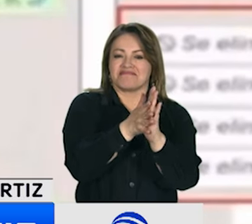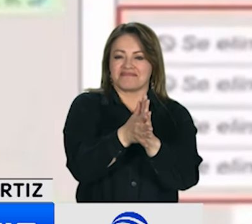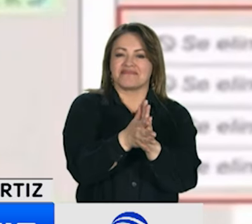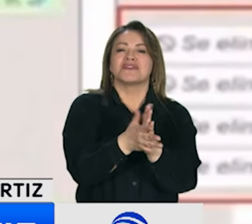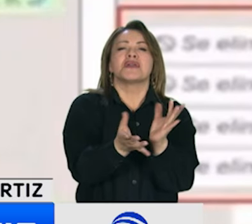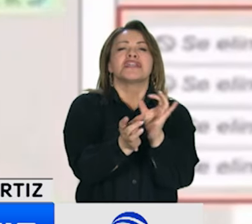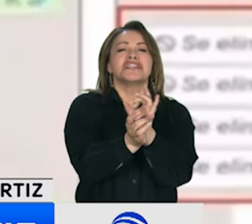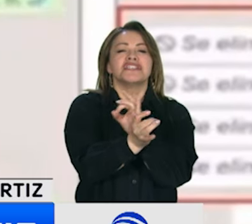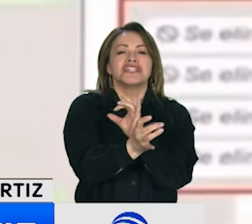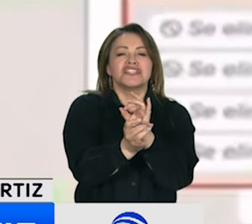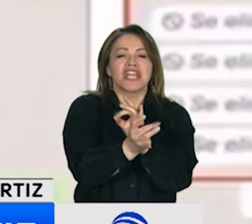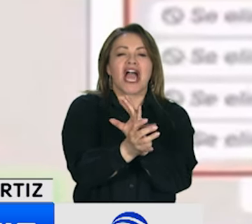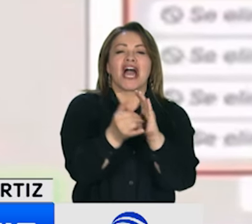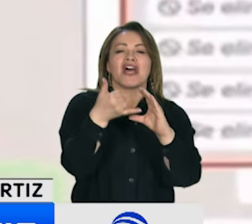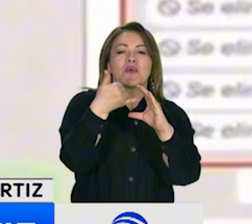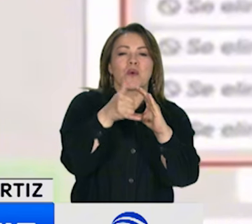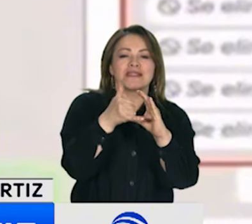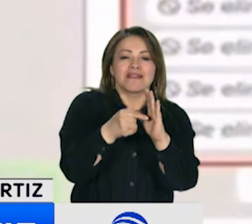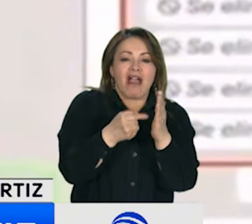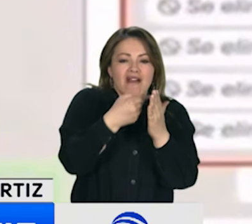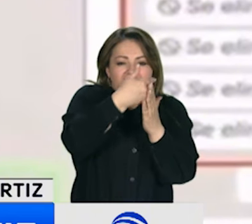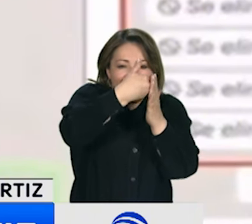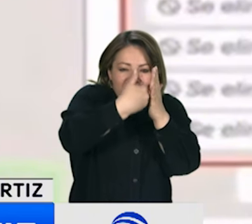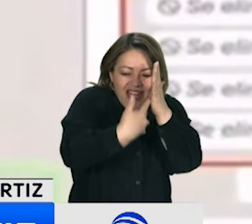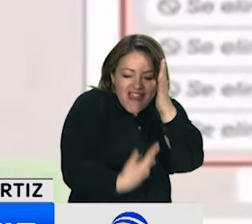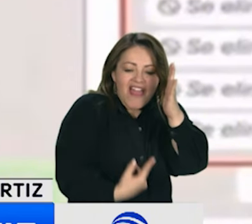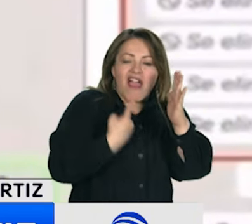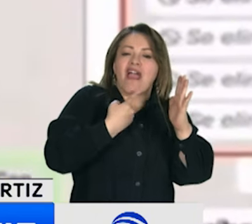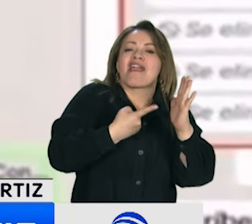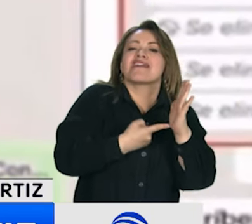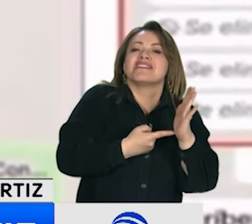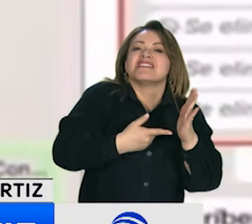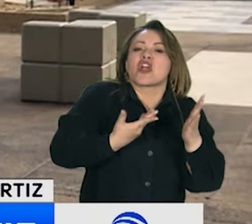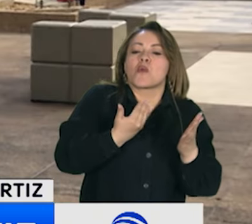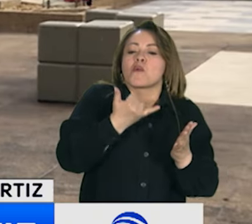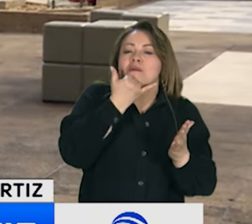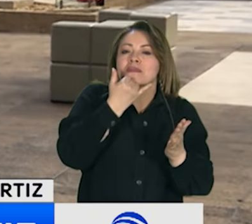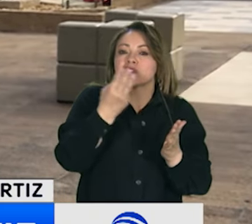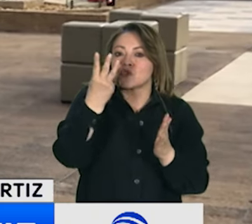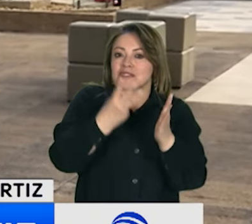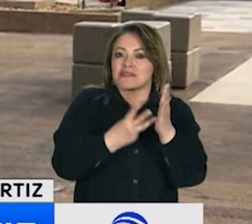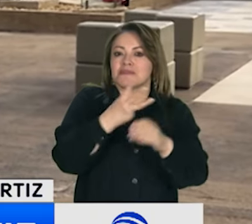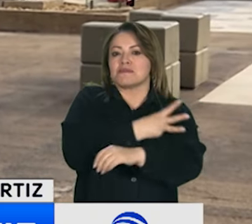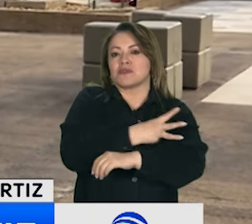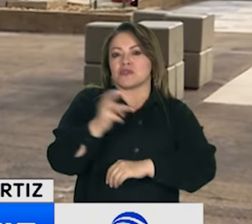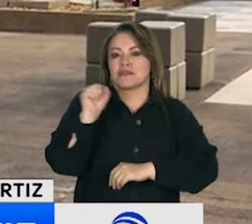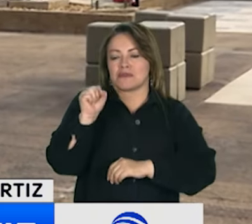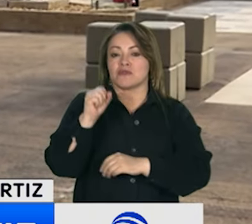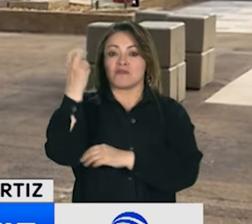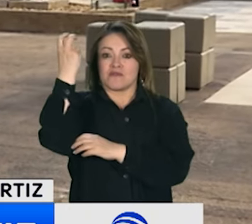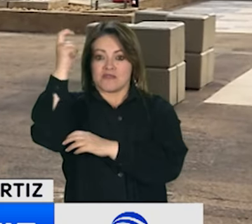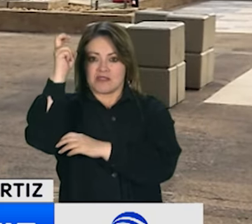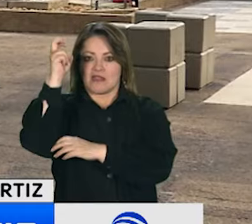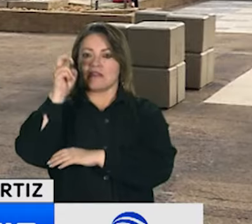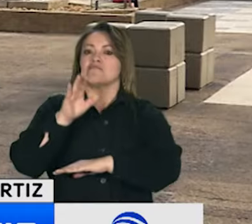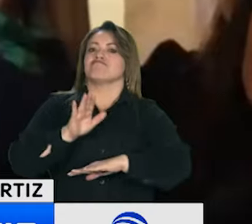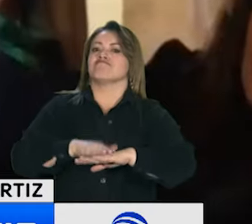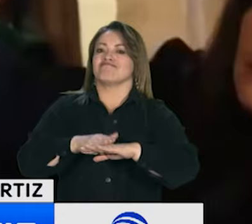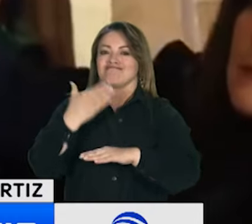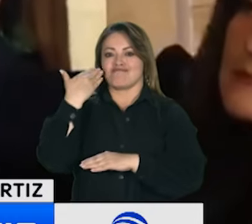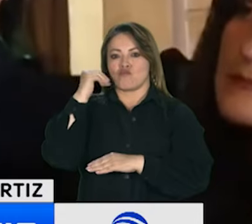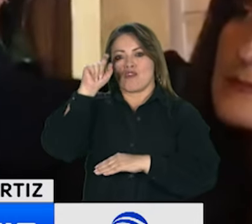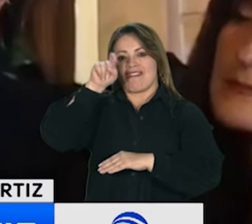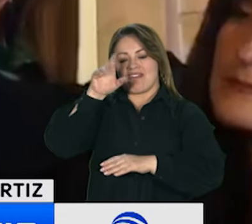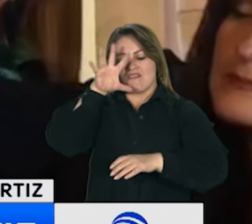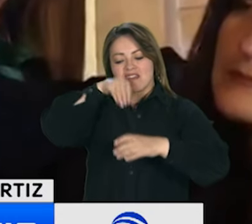que demuestran cómo coordinaron el traslado de los 3.000 millones de pesos. La Fiscalía solicitó que Sandra Ortiz vaya a la